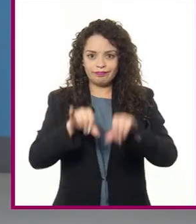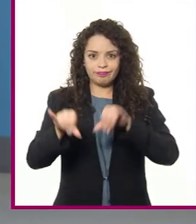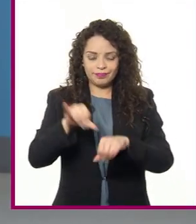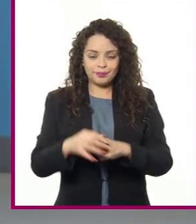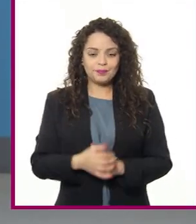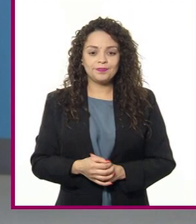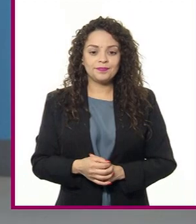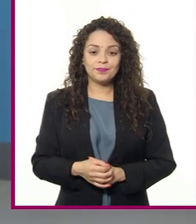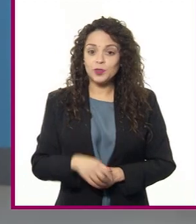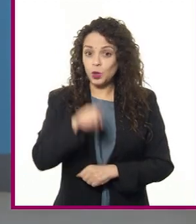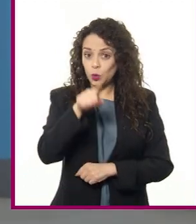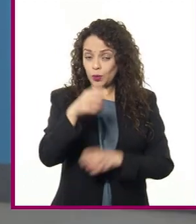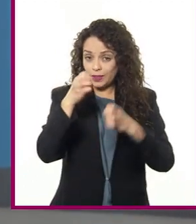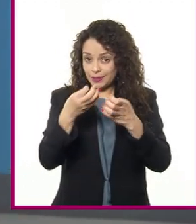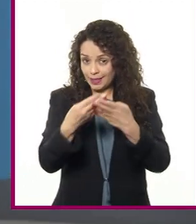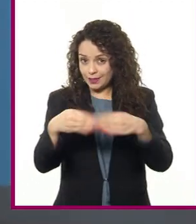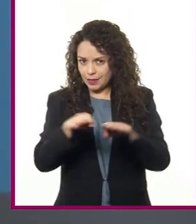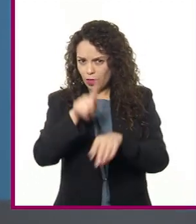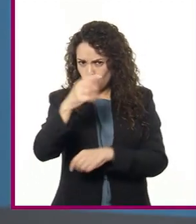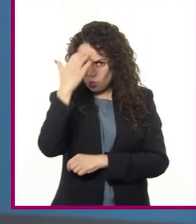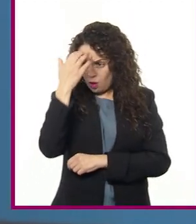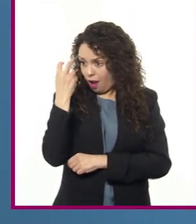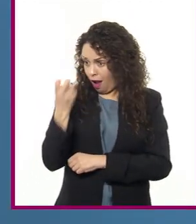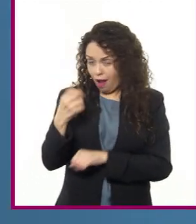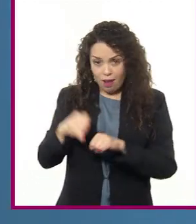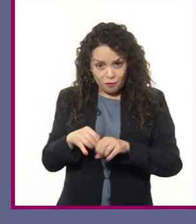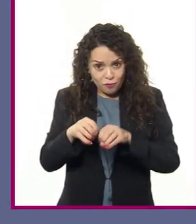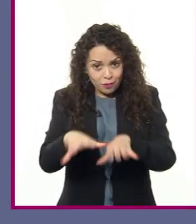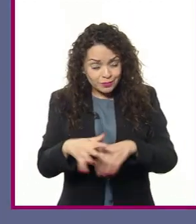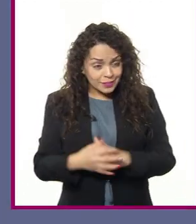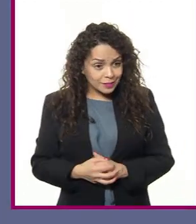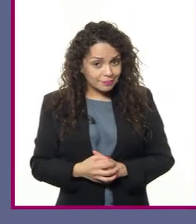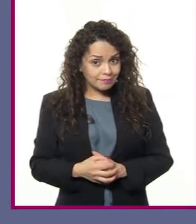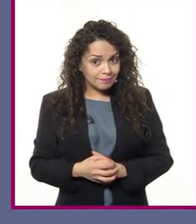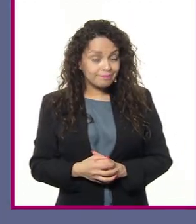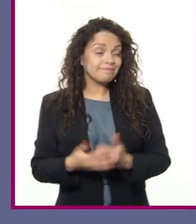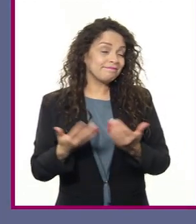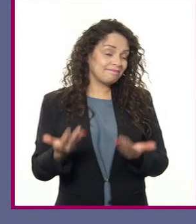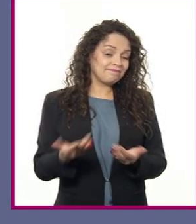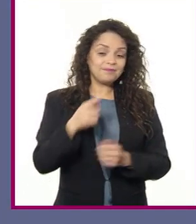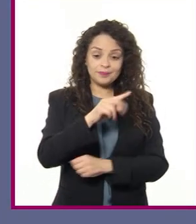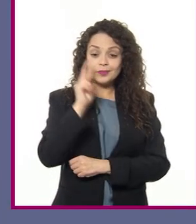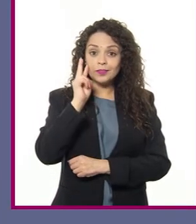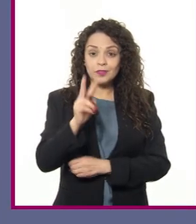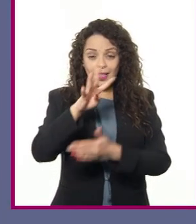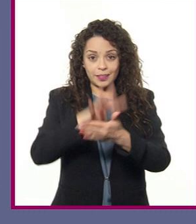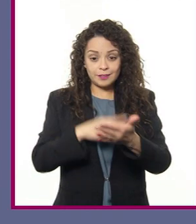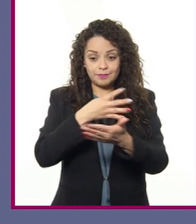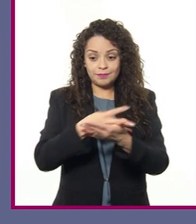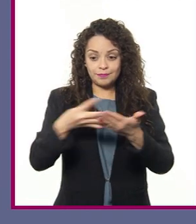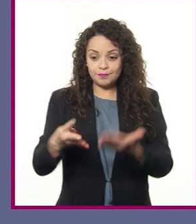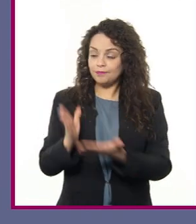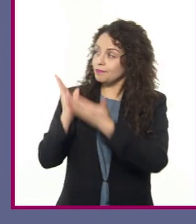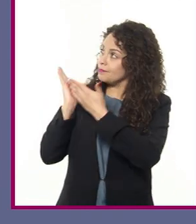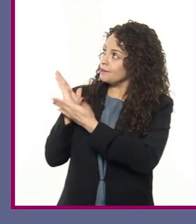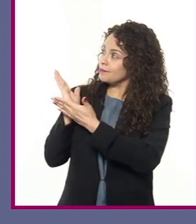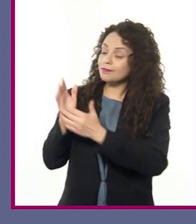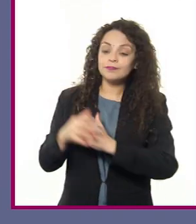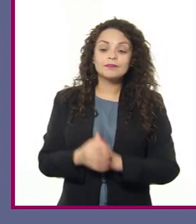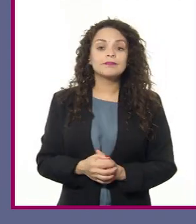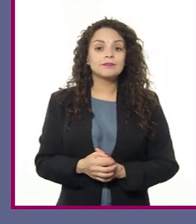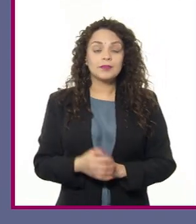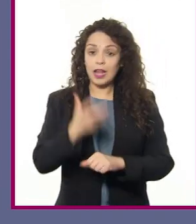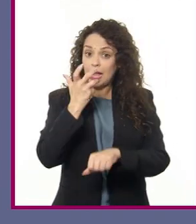¿Ustedes allá en casa conocían estos datos? Como podemos observar en la tabla que aparece en pantalla,